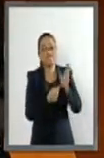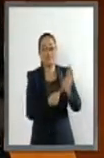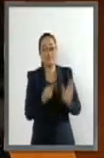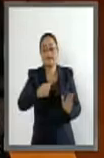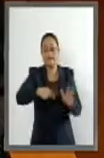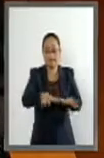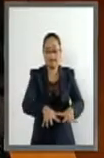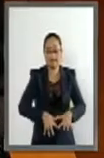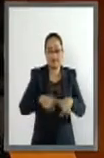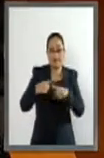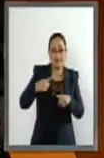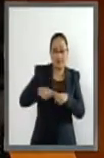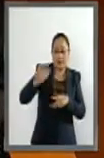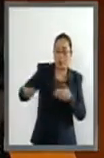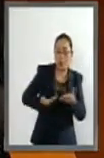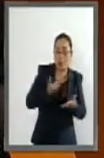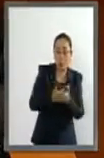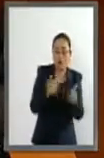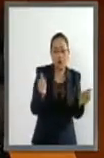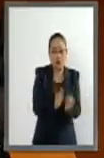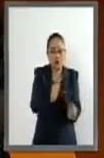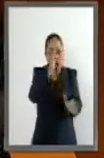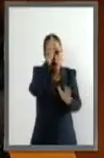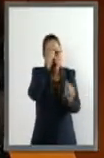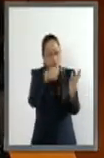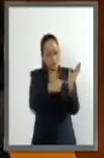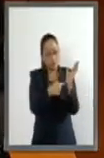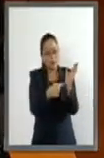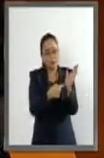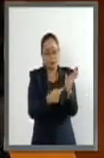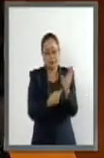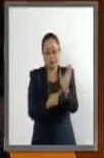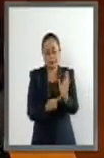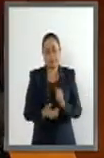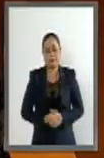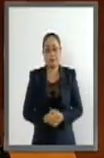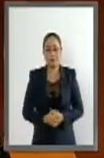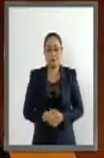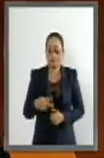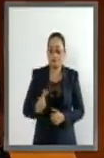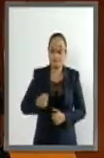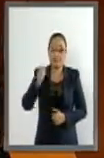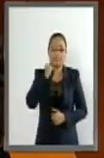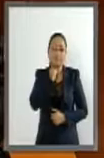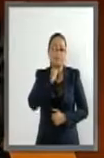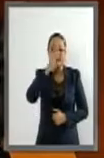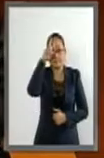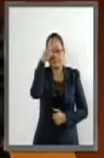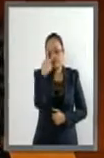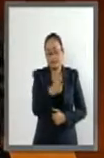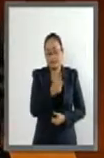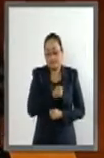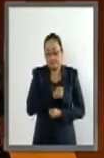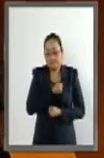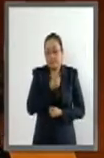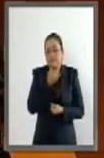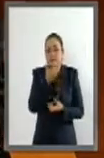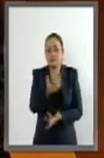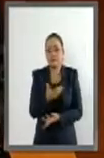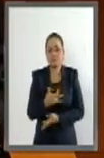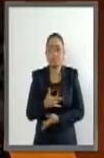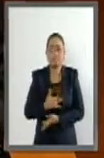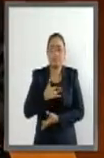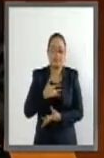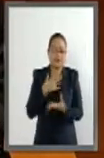la siguiente proposición con punto de acuerdo, por lo que el Senado de la República expresa sus